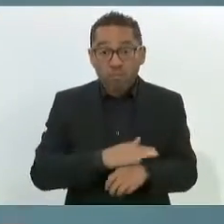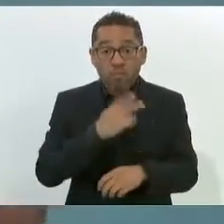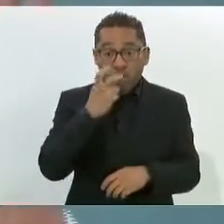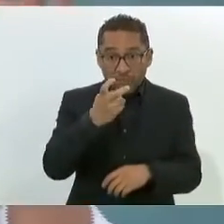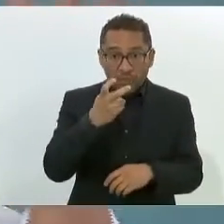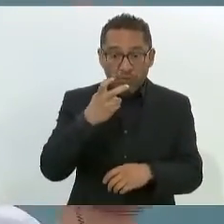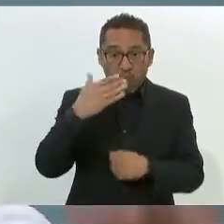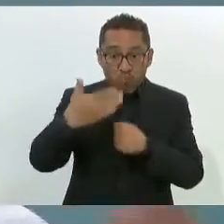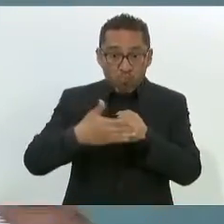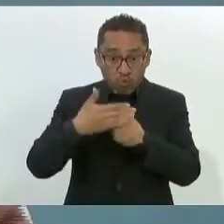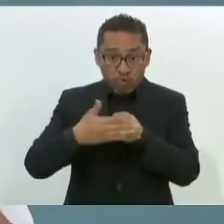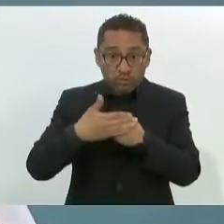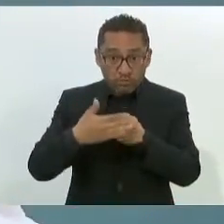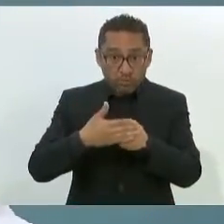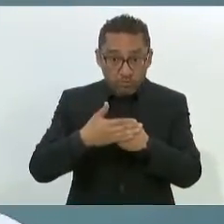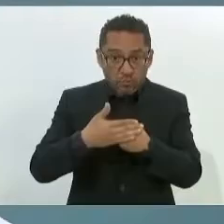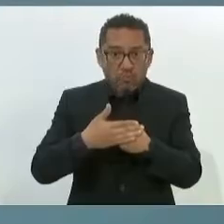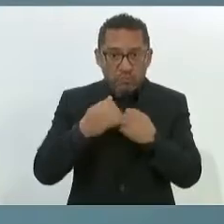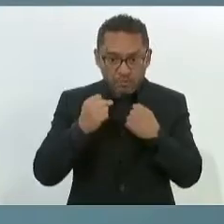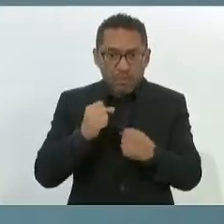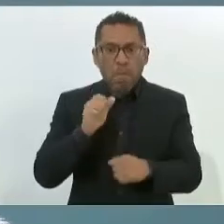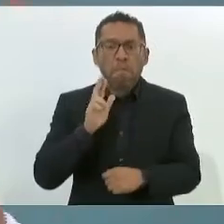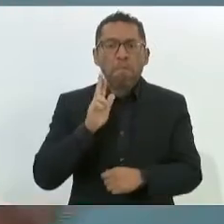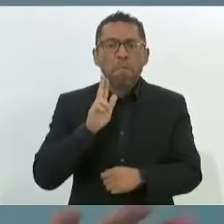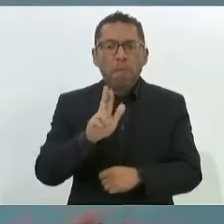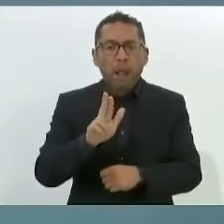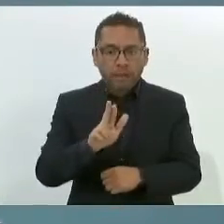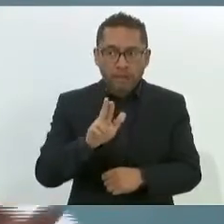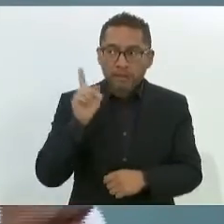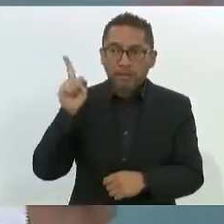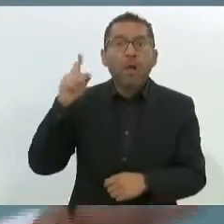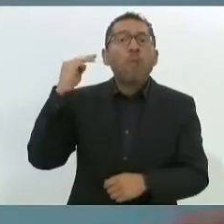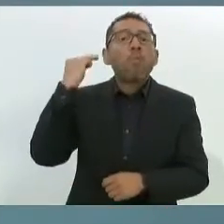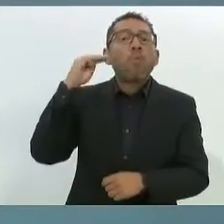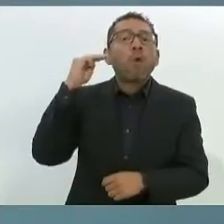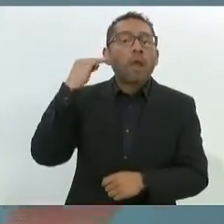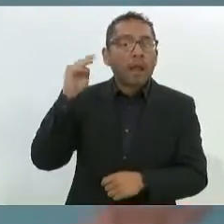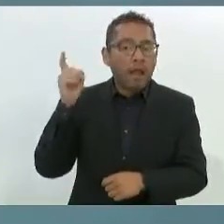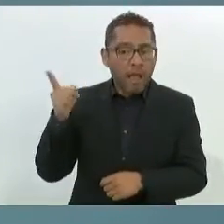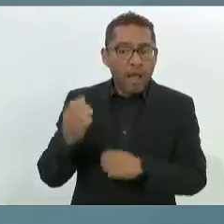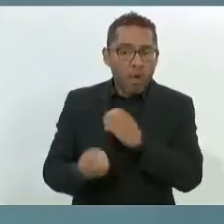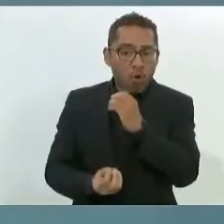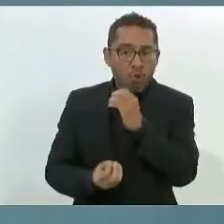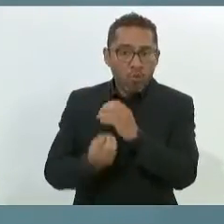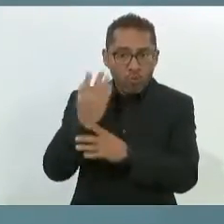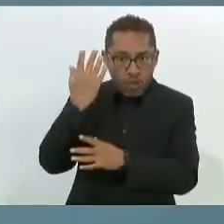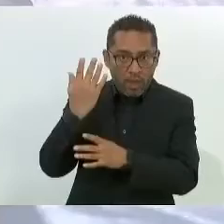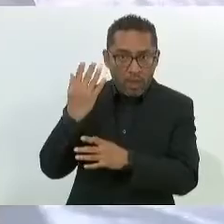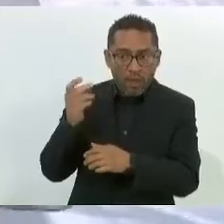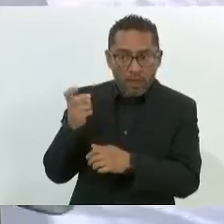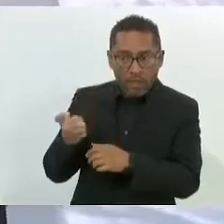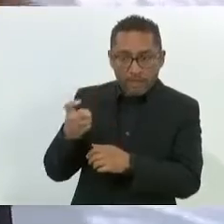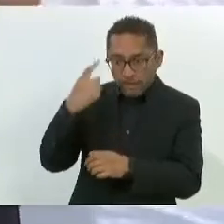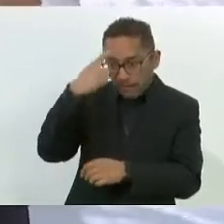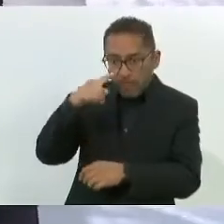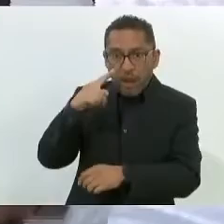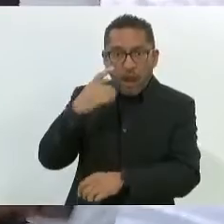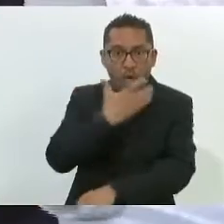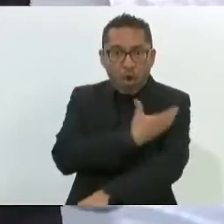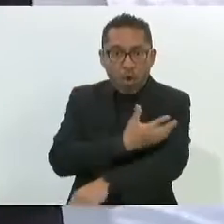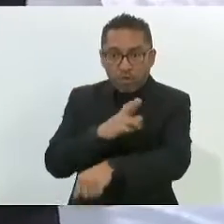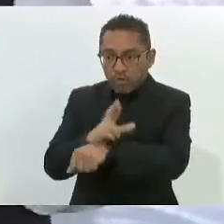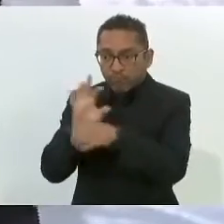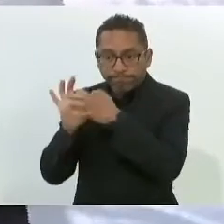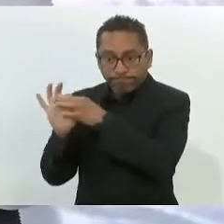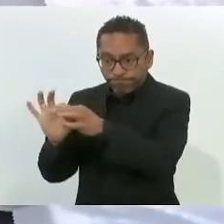presidente, seguramente el próximo martes vamos a instalar en Morelia este nuevo mecanismo de coordinación y